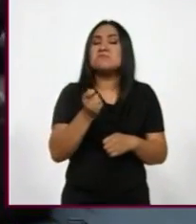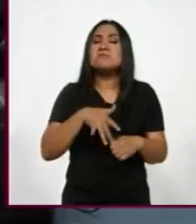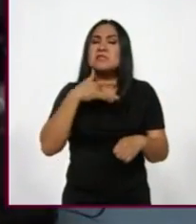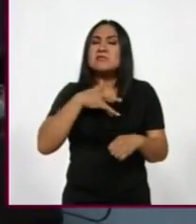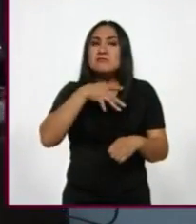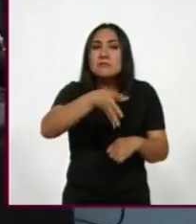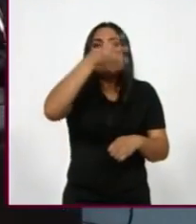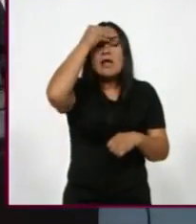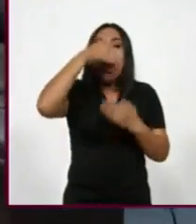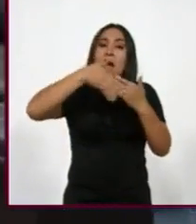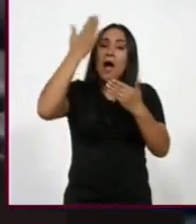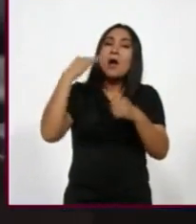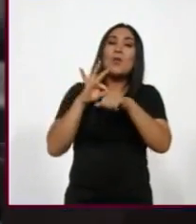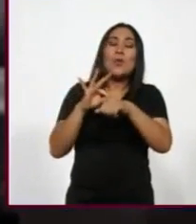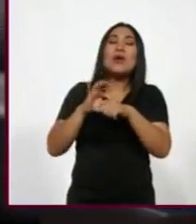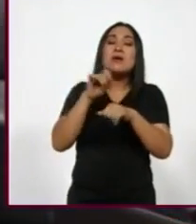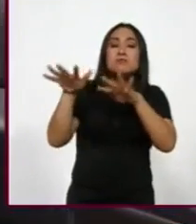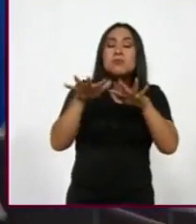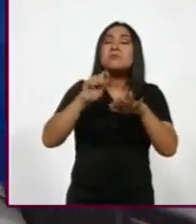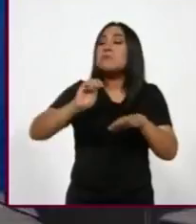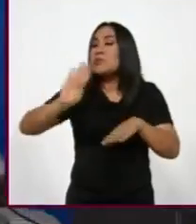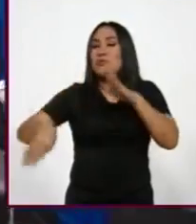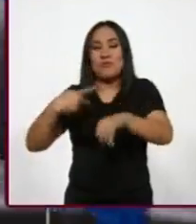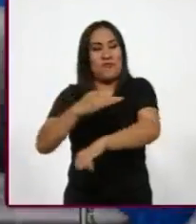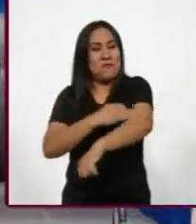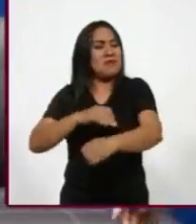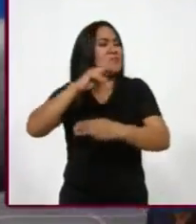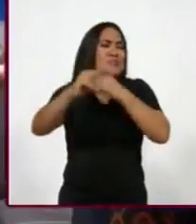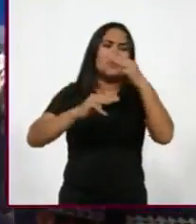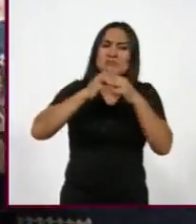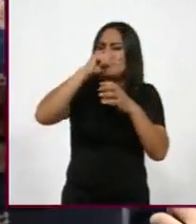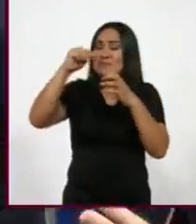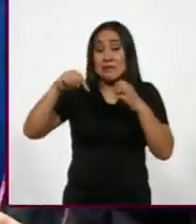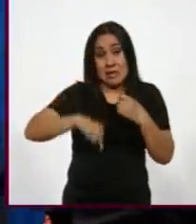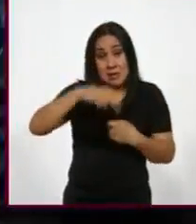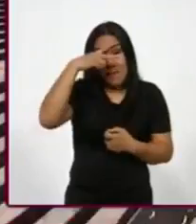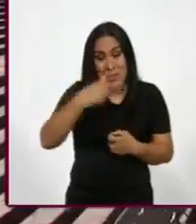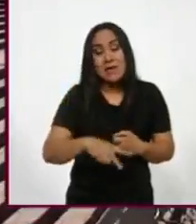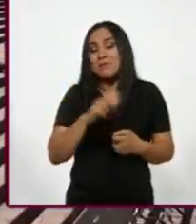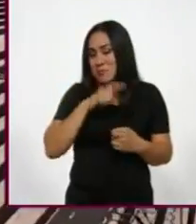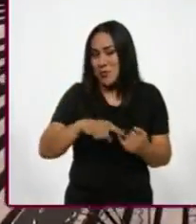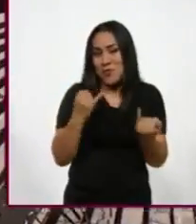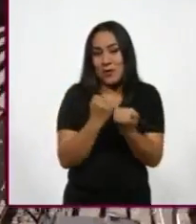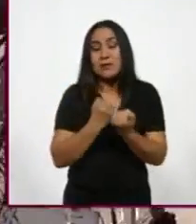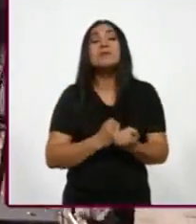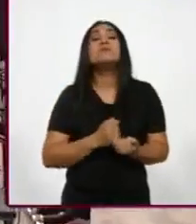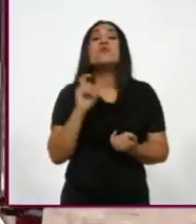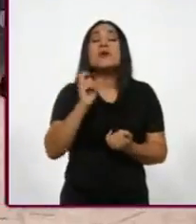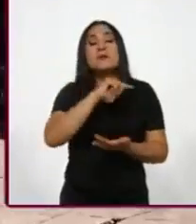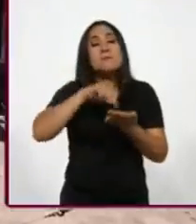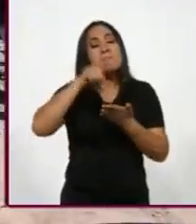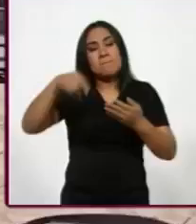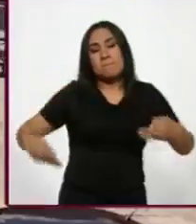a quienes hayan padecido una pérdida a partir de los terremotos en cualquier parte del mundo. Desde luego en México ha sido el caso. Se presentará en el